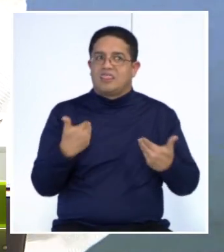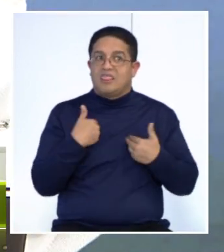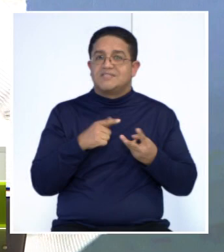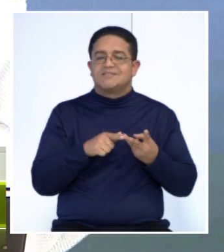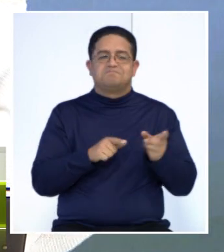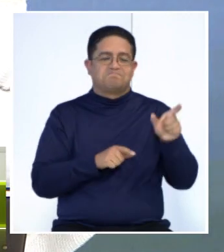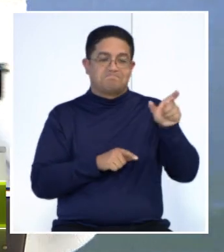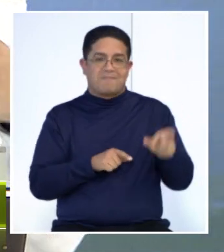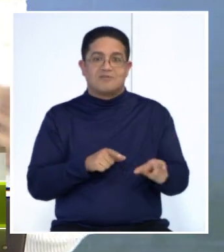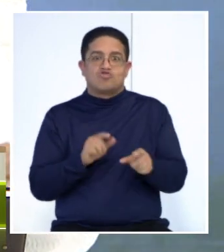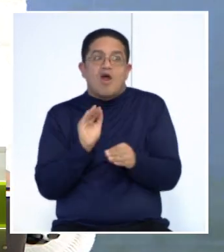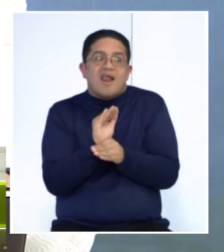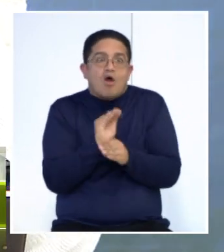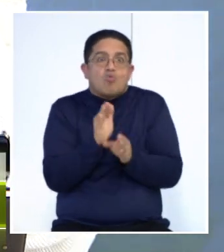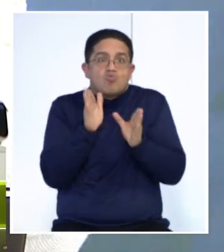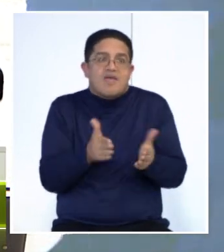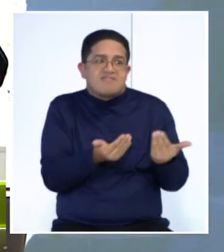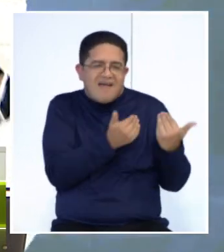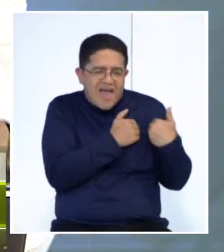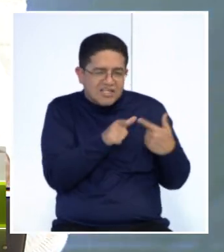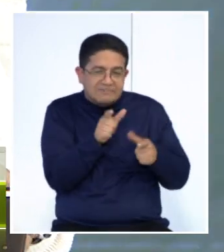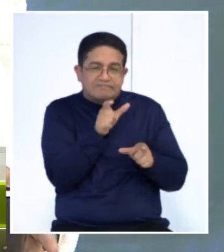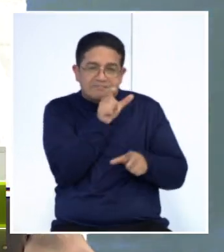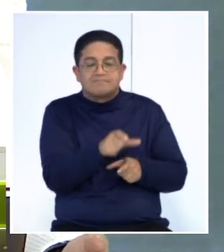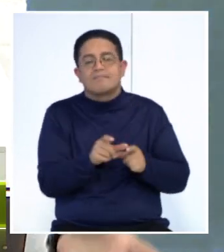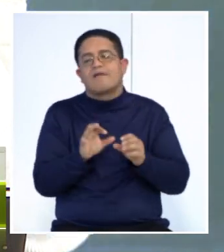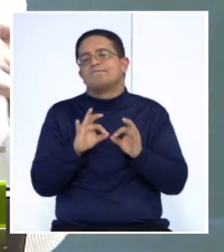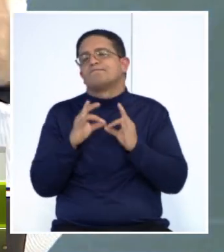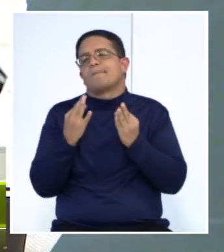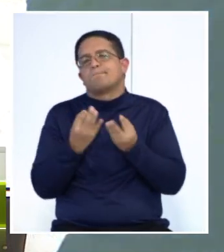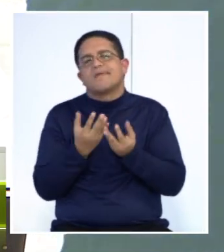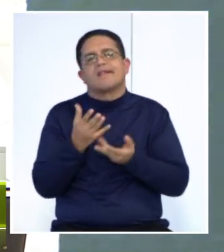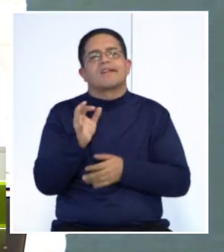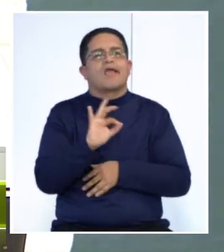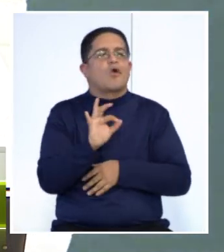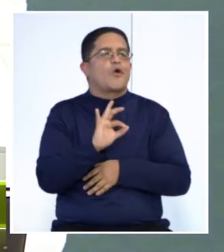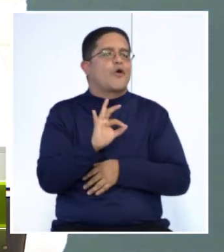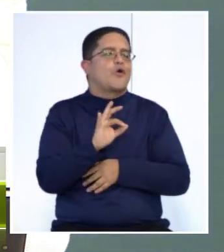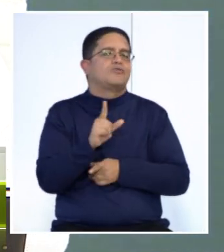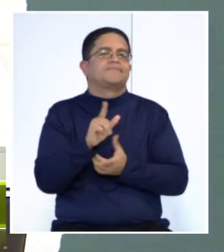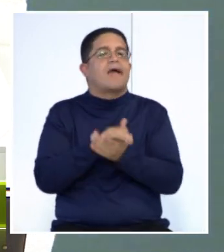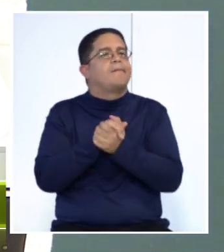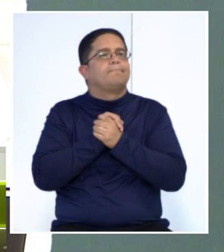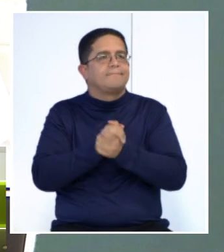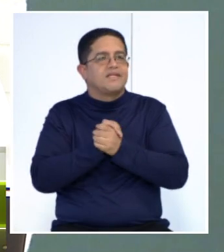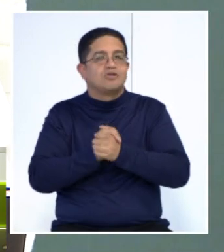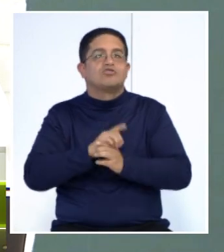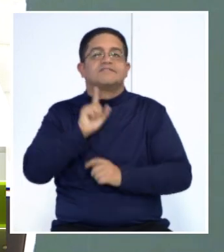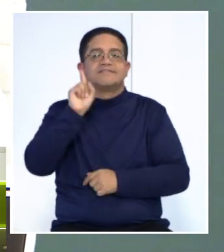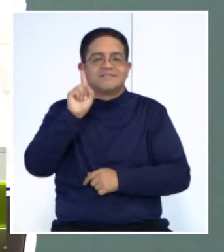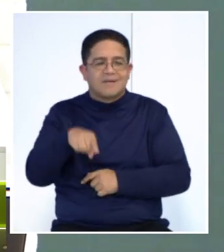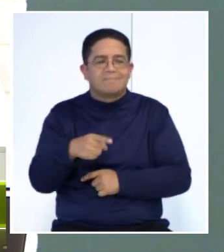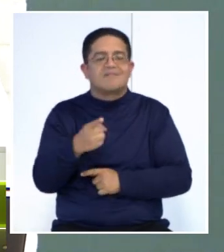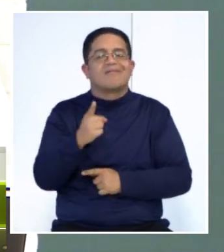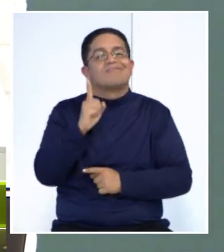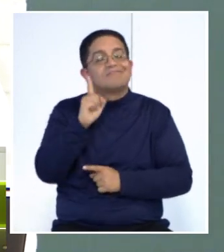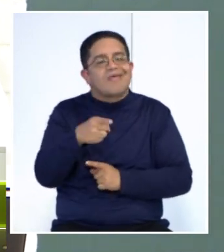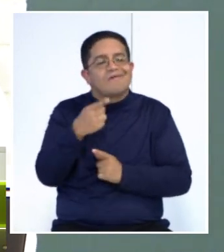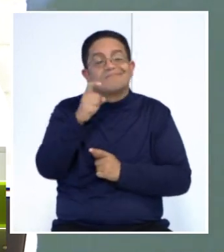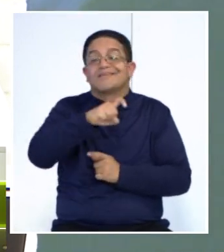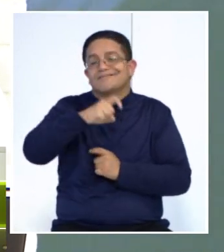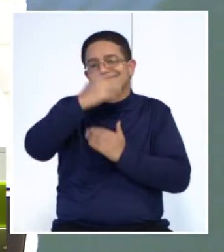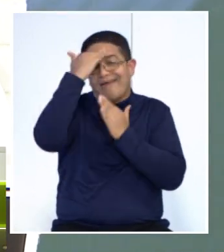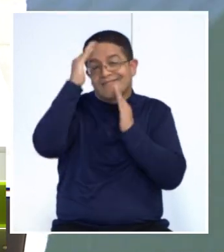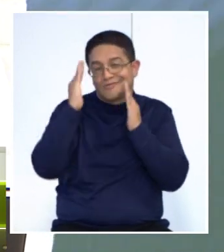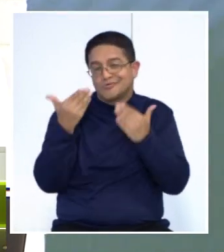persona que lo cuida directamente, sea un familiar directo o cercano, también tiene que tener cuidados y atención. Esto es